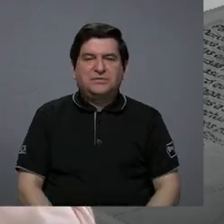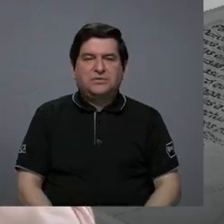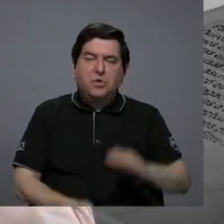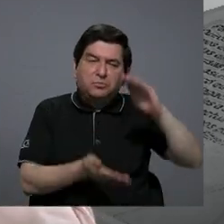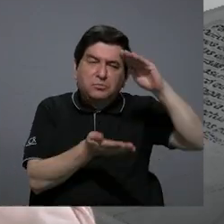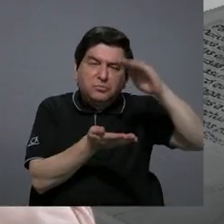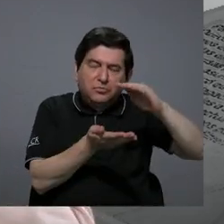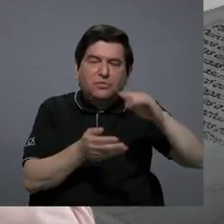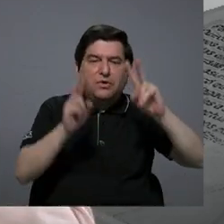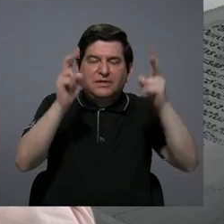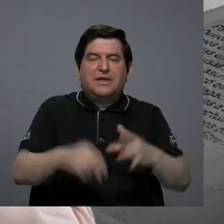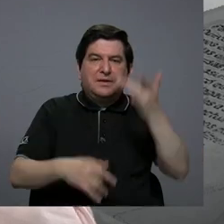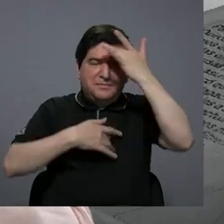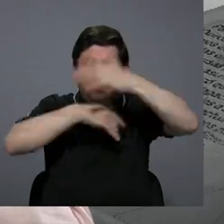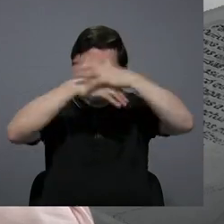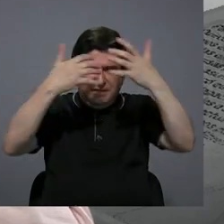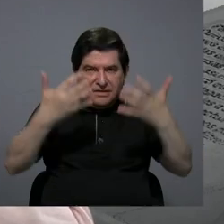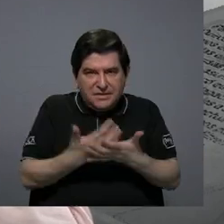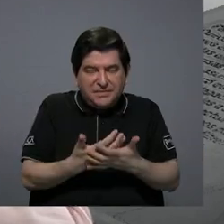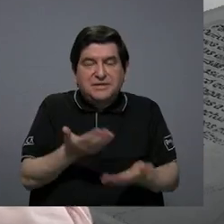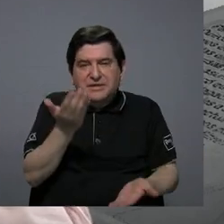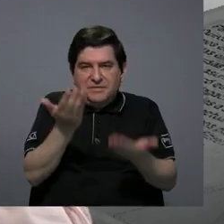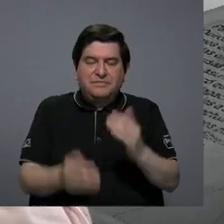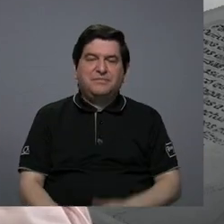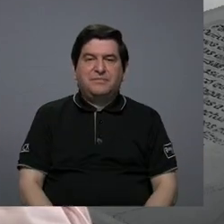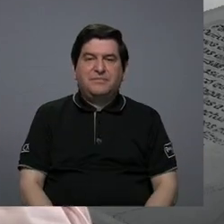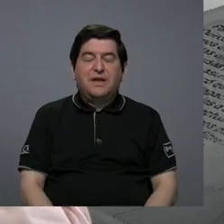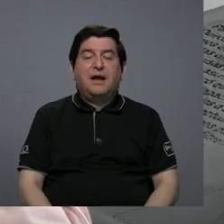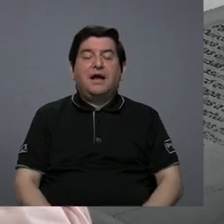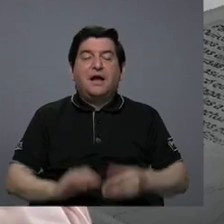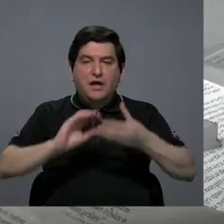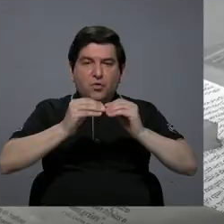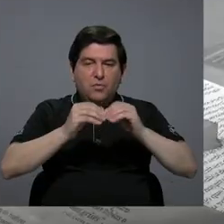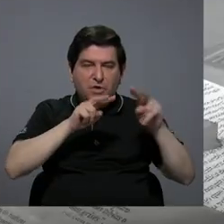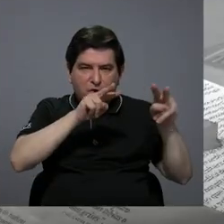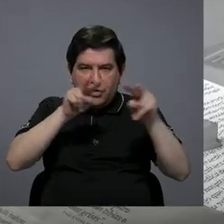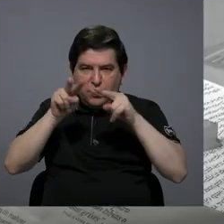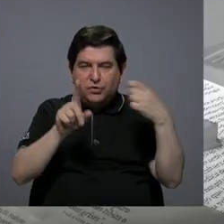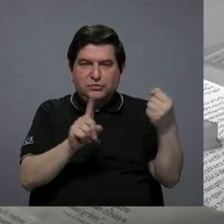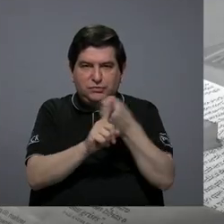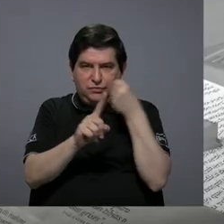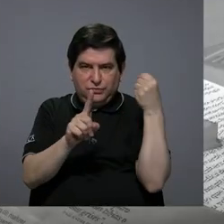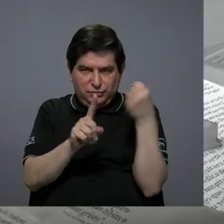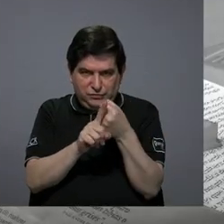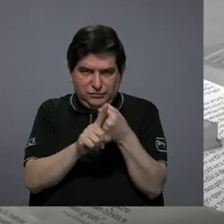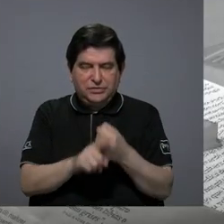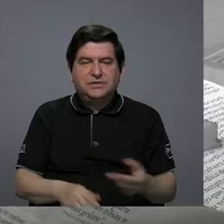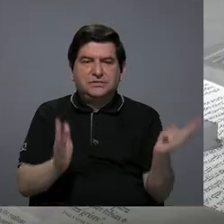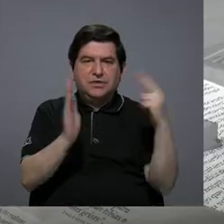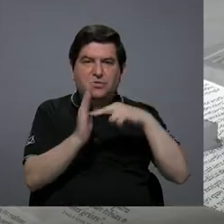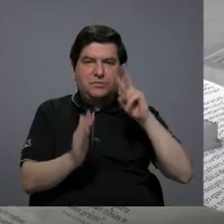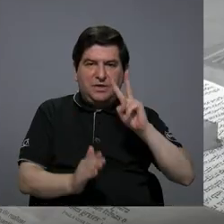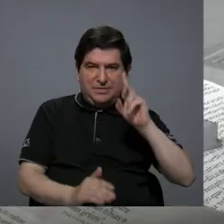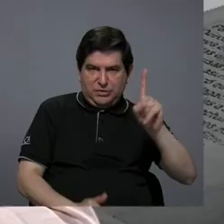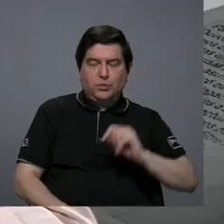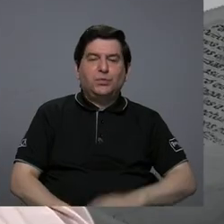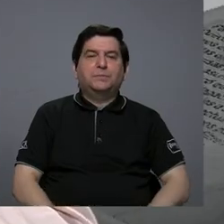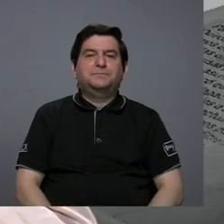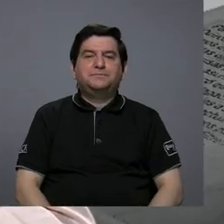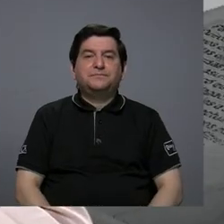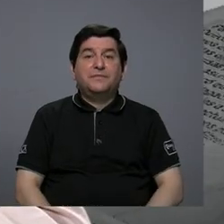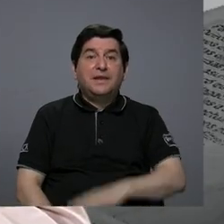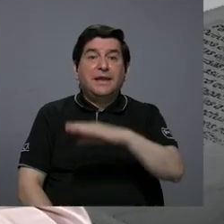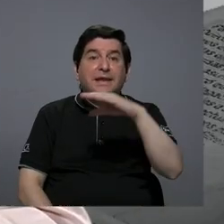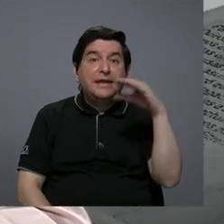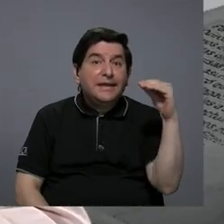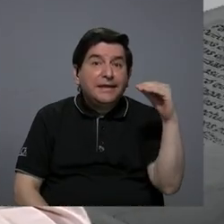poco por el tema de la pandemia esto según los datos del observatorio de la violencia del 2021 y